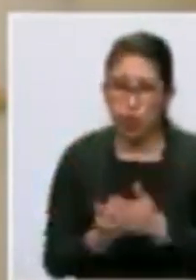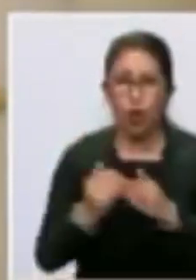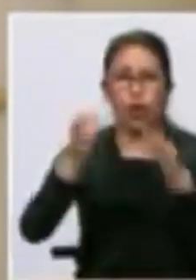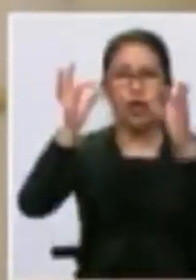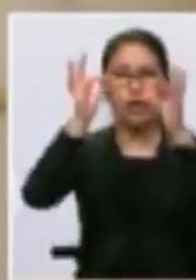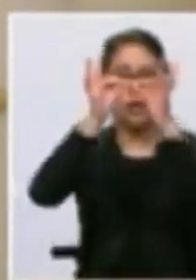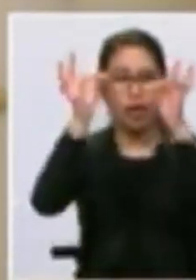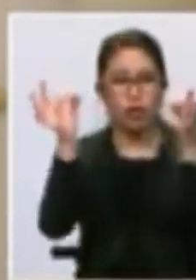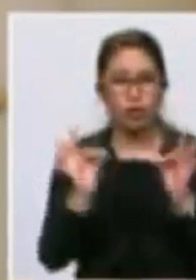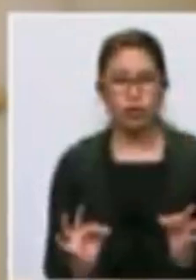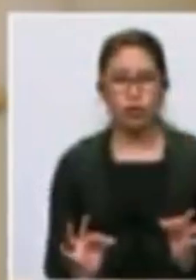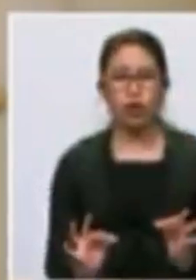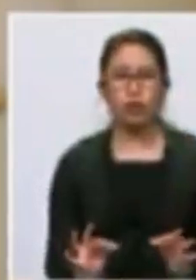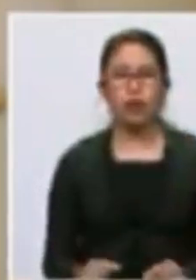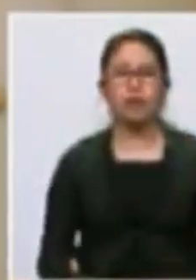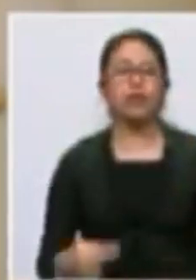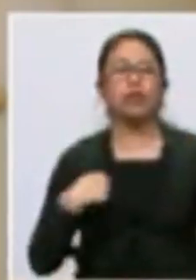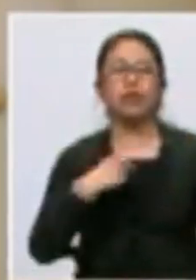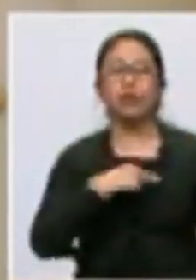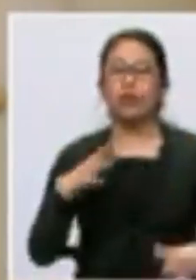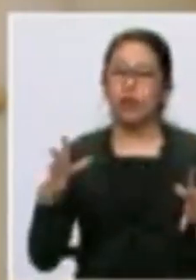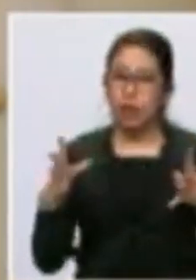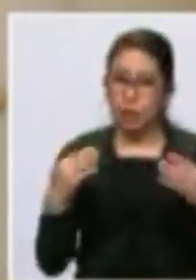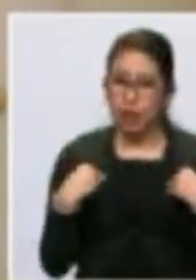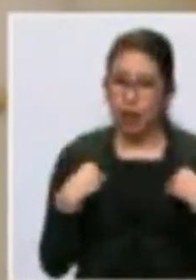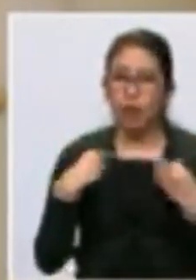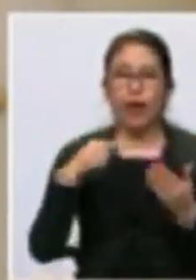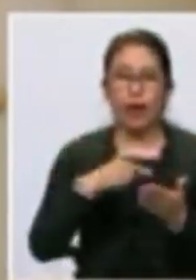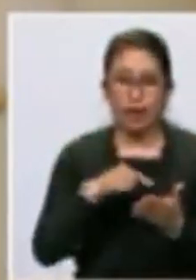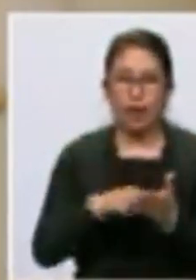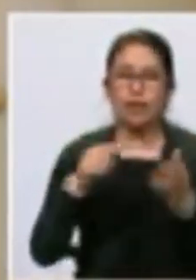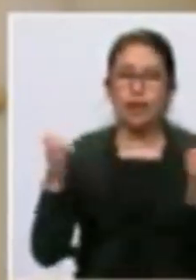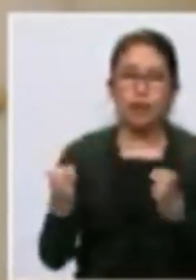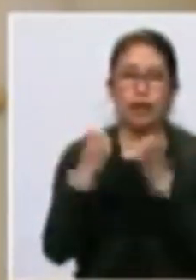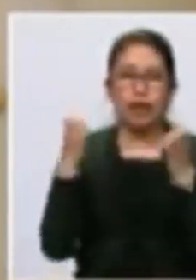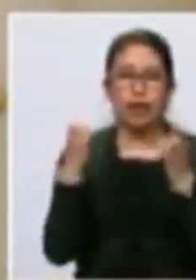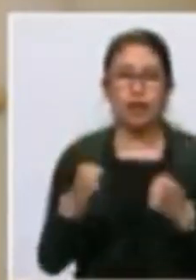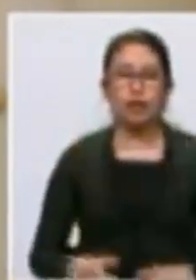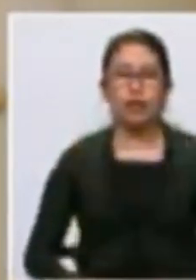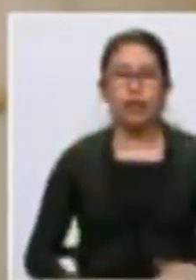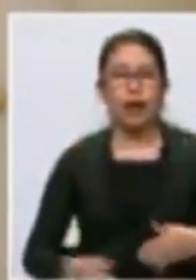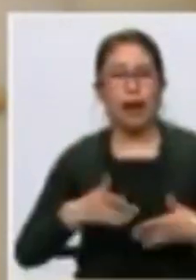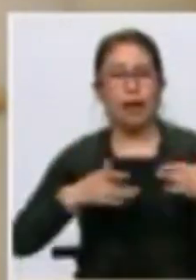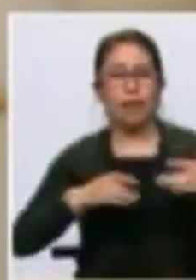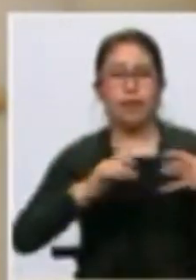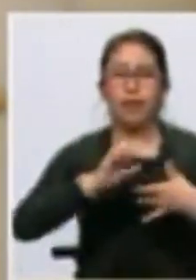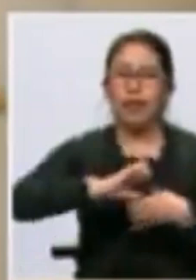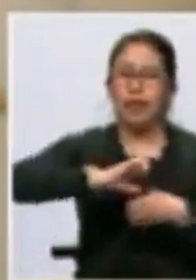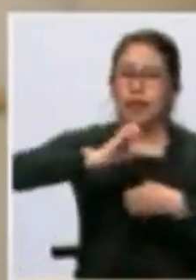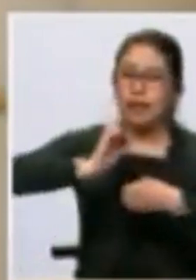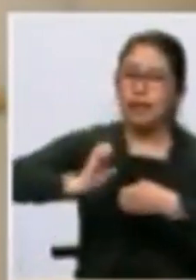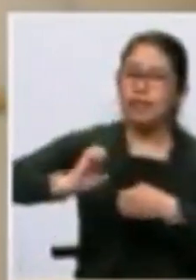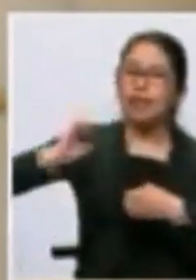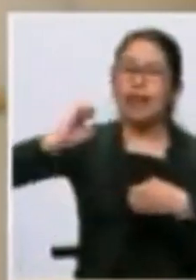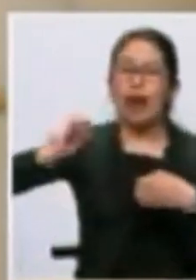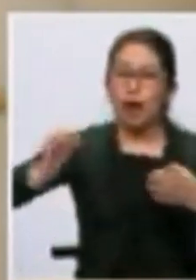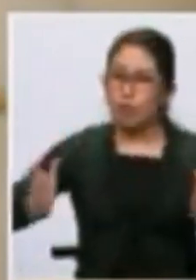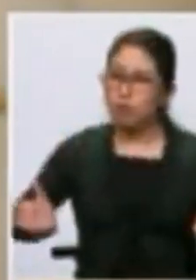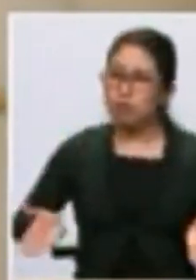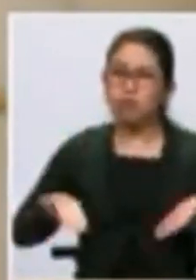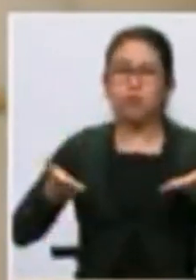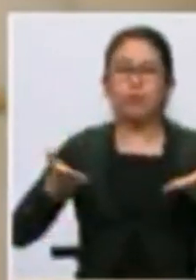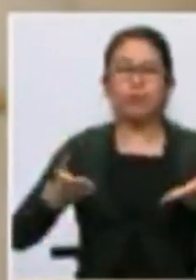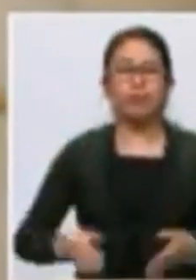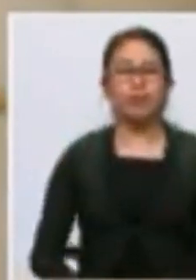hemos adoptado en esta crisis han llevado el espíritu de las reivindicaciones históricas de la Central